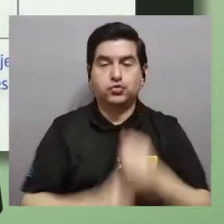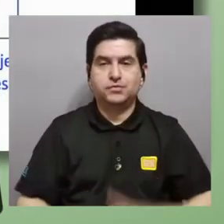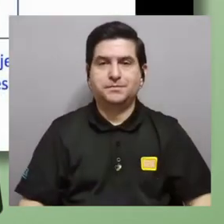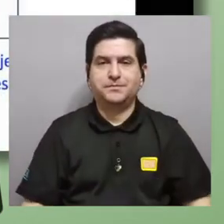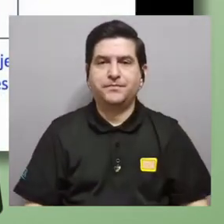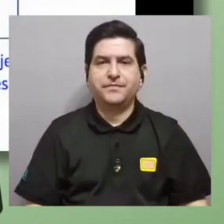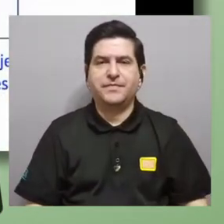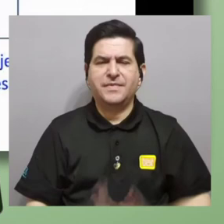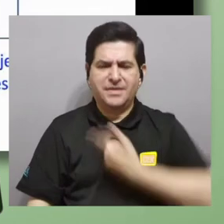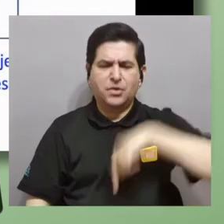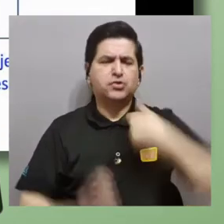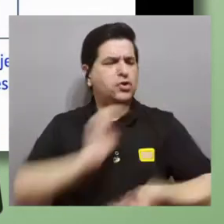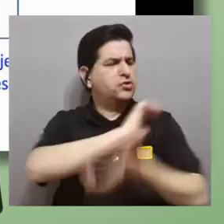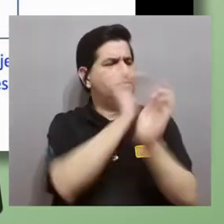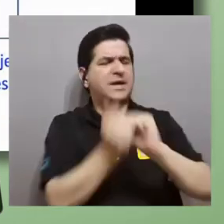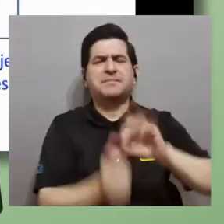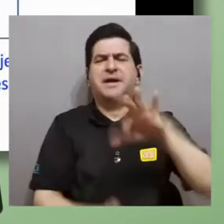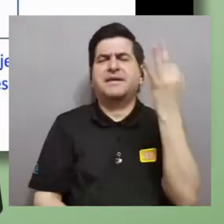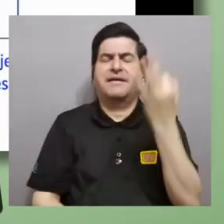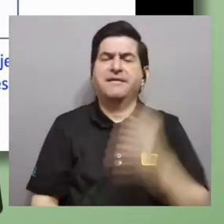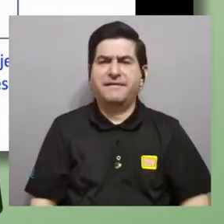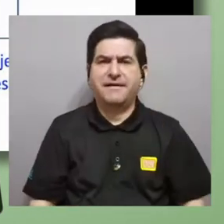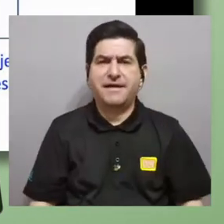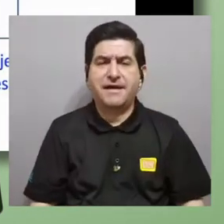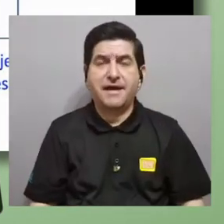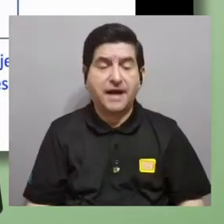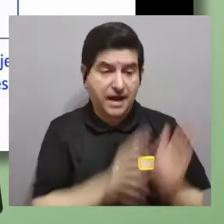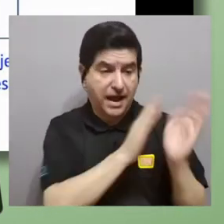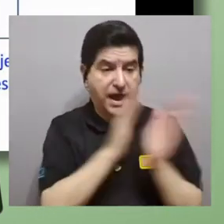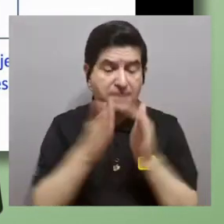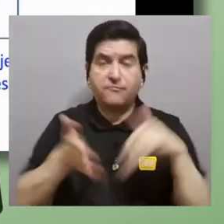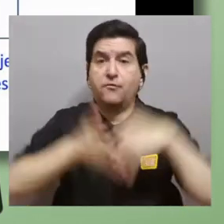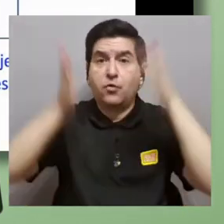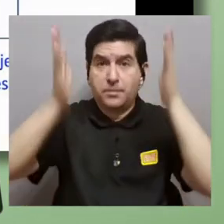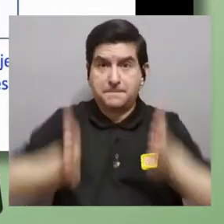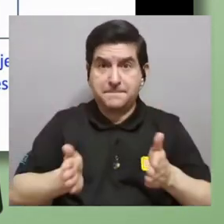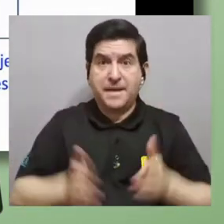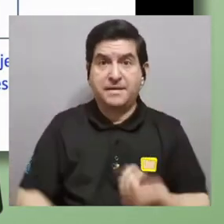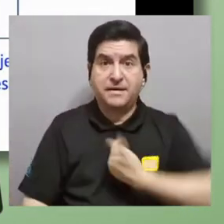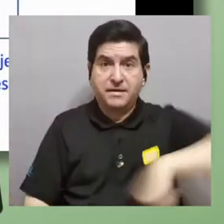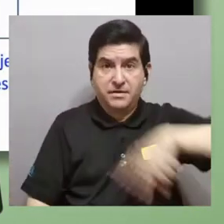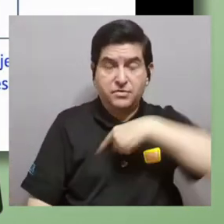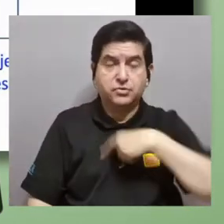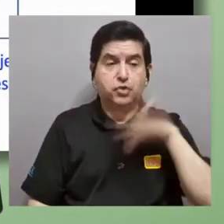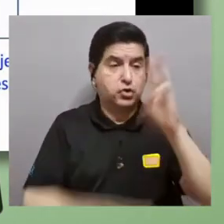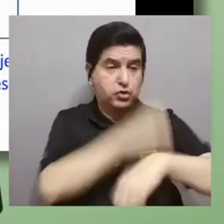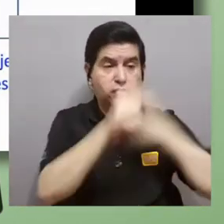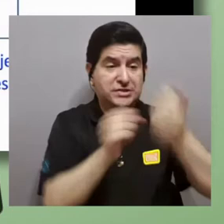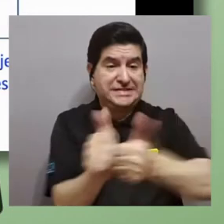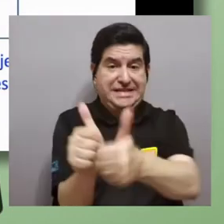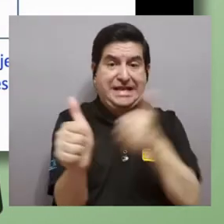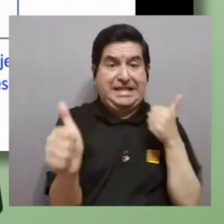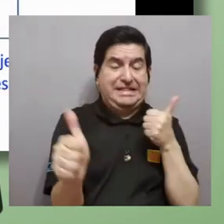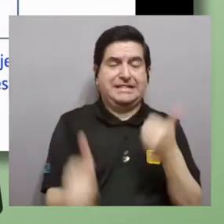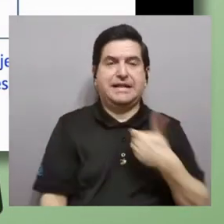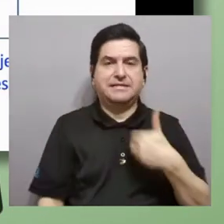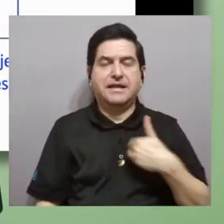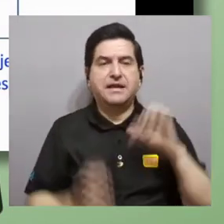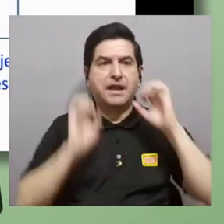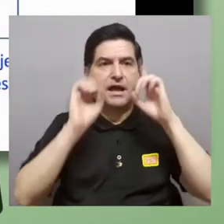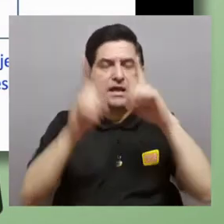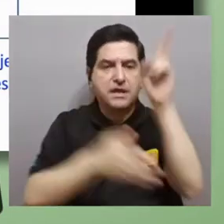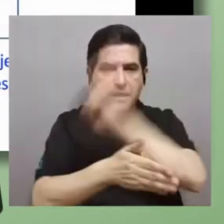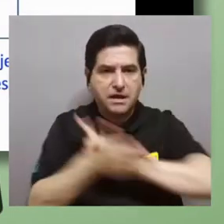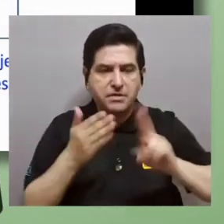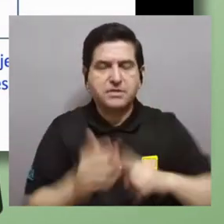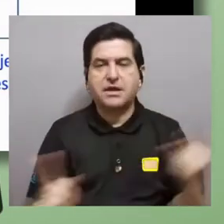primero que tenemos que modificar en la formación de nuestros estudiantes porque estamos 60 años atrasados y tenemos que traer la